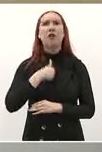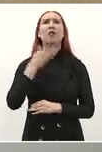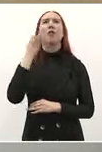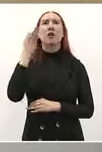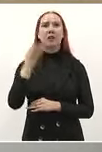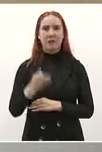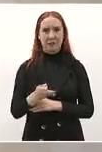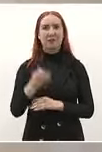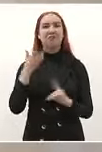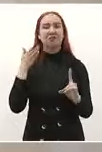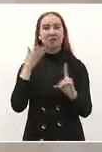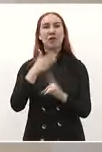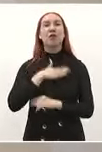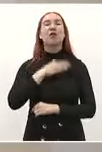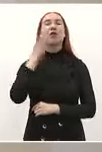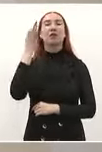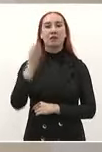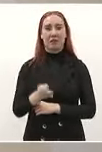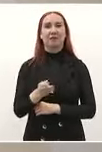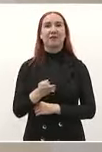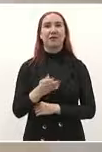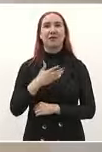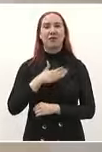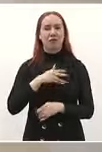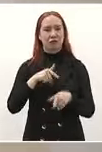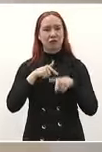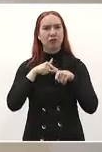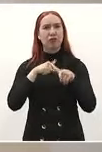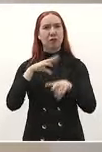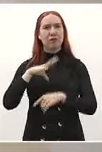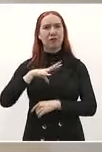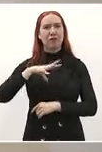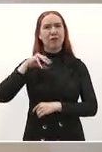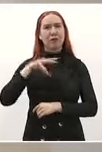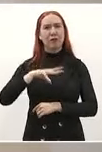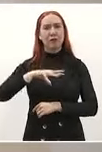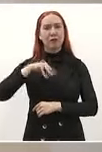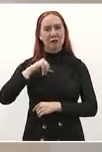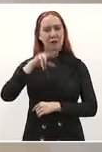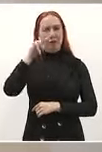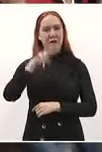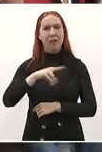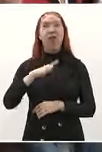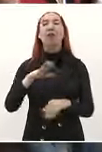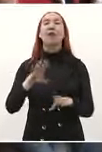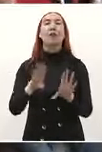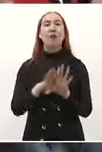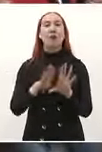saben ustedes como soy yo de perseverante me canso ganso